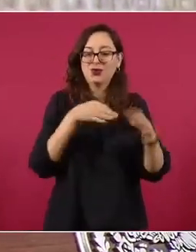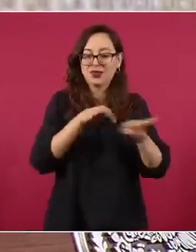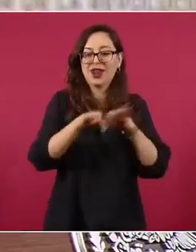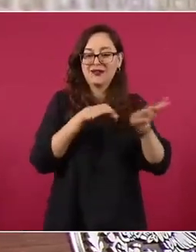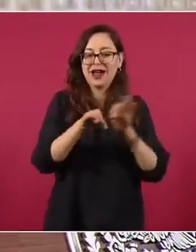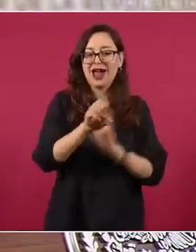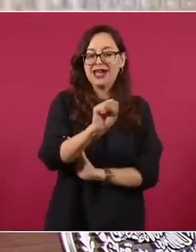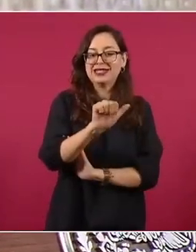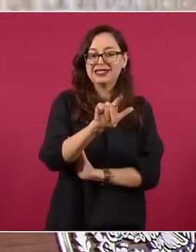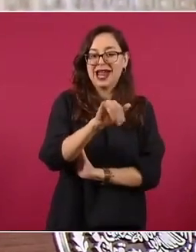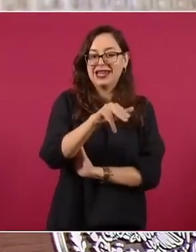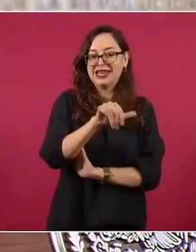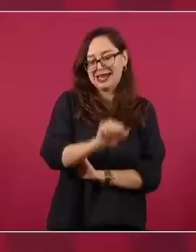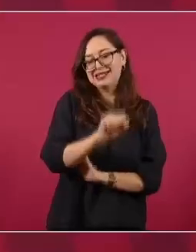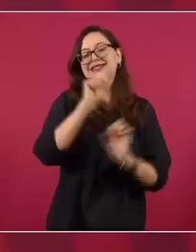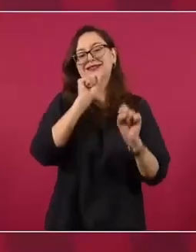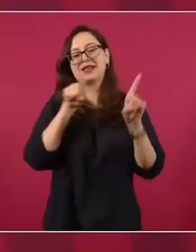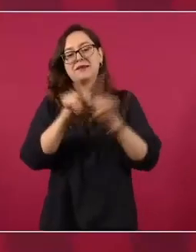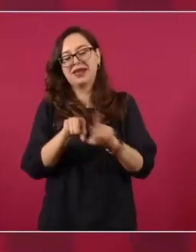Cedillo.